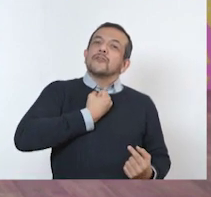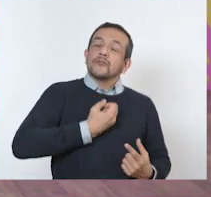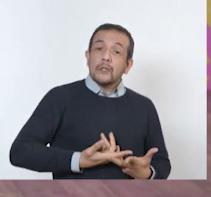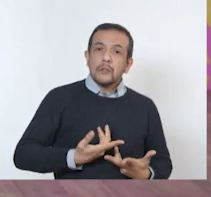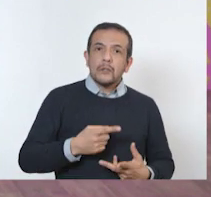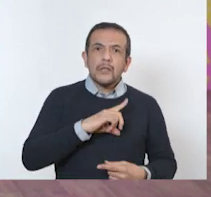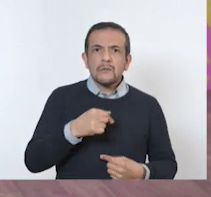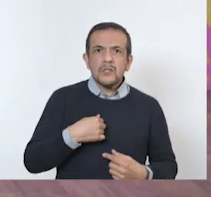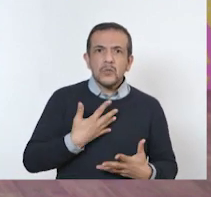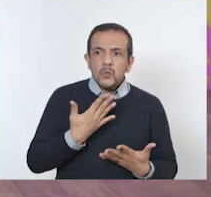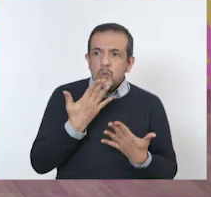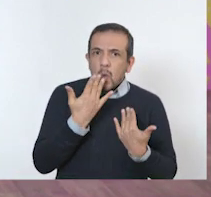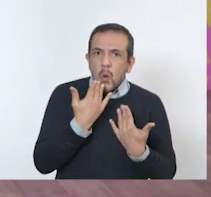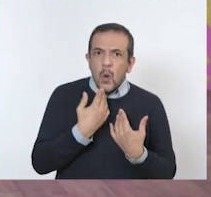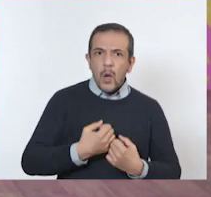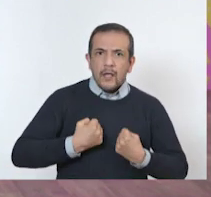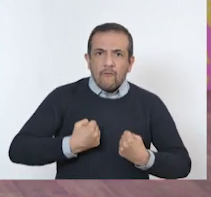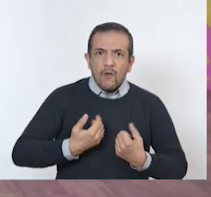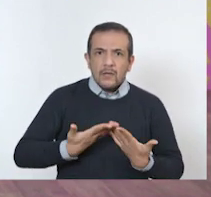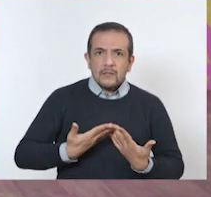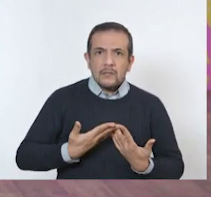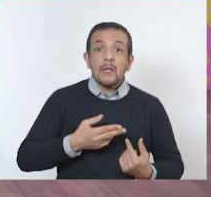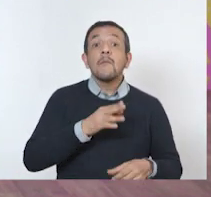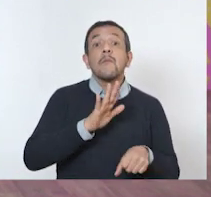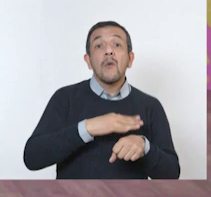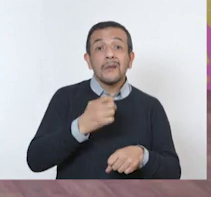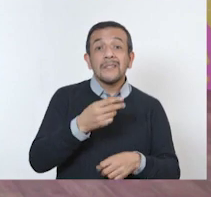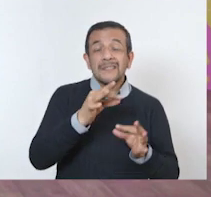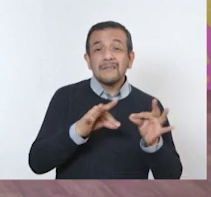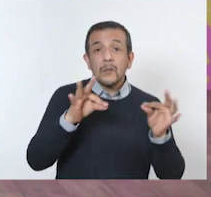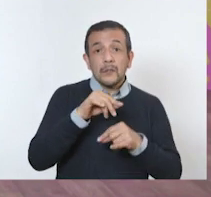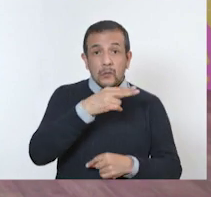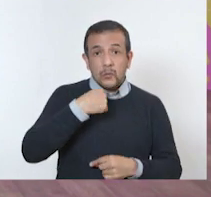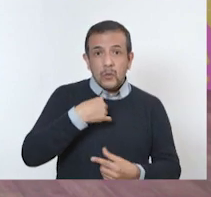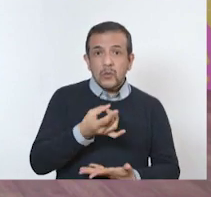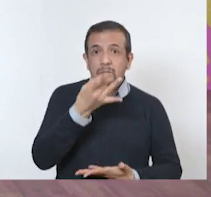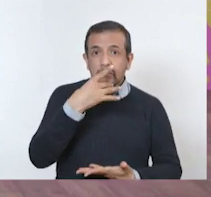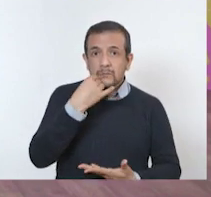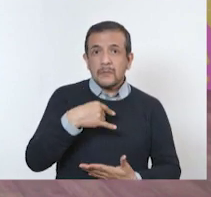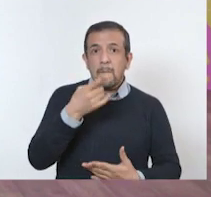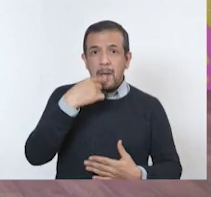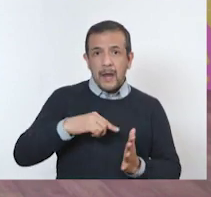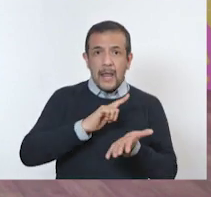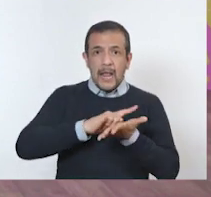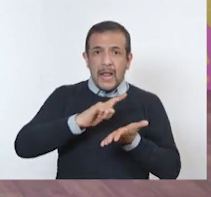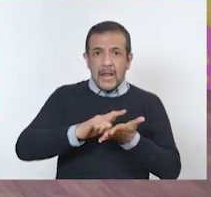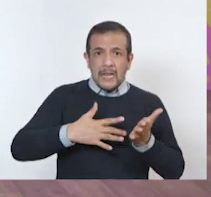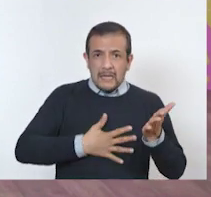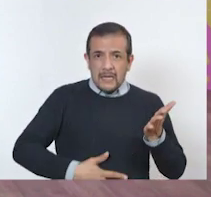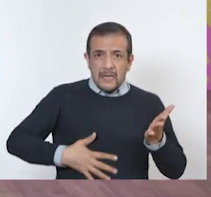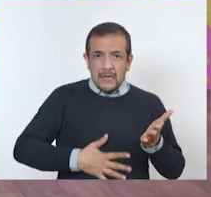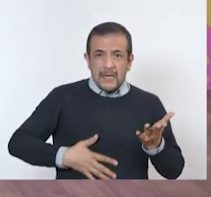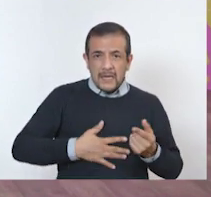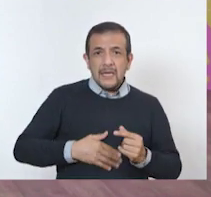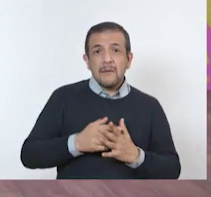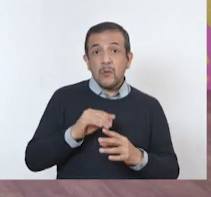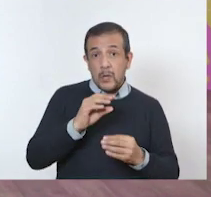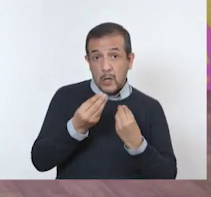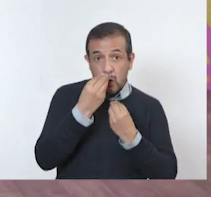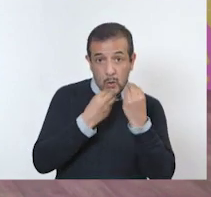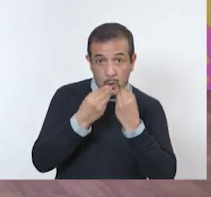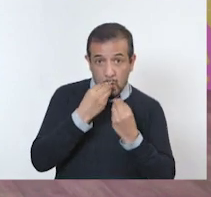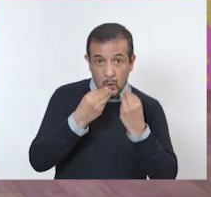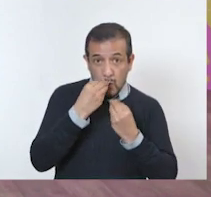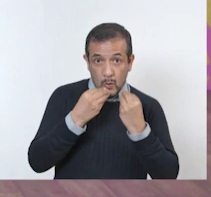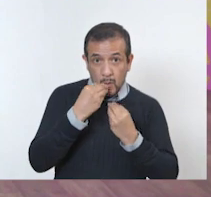eso ya no te llega a ya no te nutre. Entonces, por lo cual, es que tenemos que desparasitarnos continuamente para que estos se desechen y esto es lo que comamos,